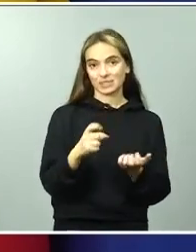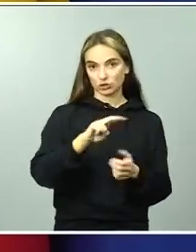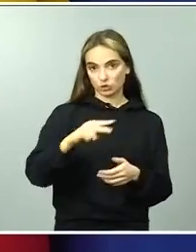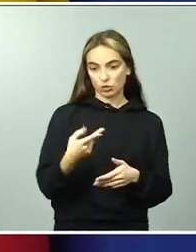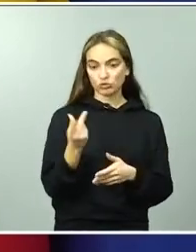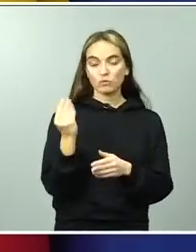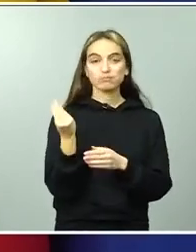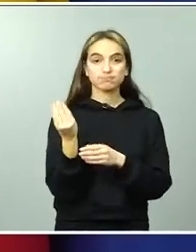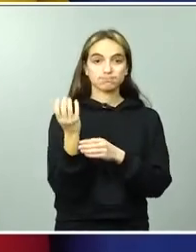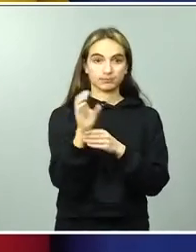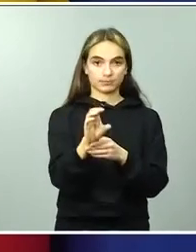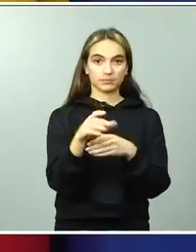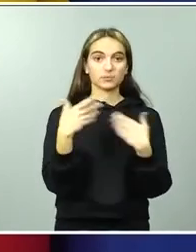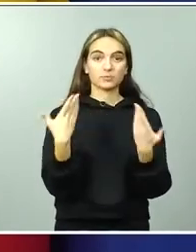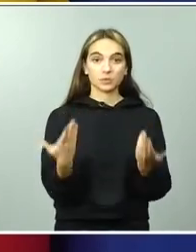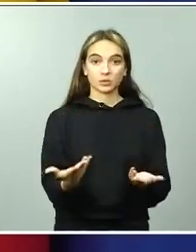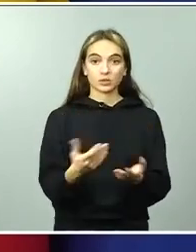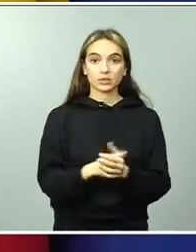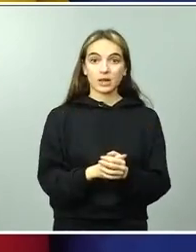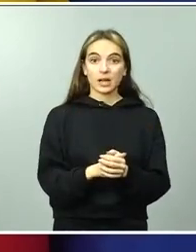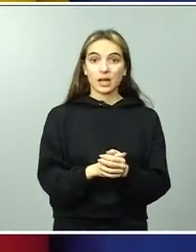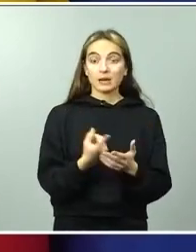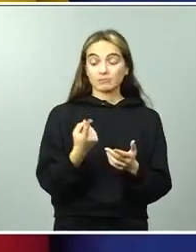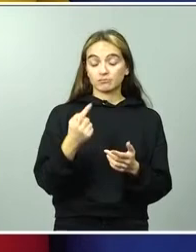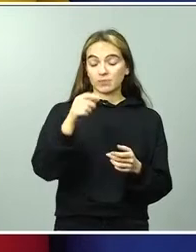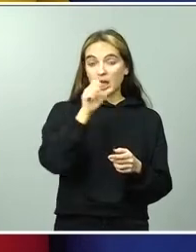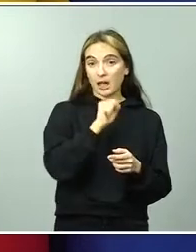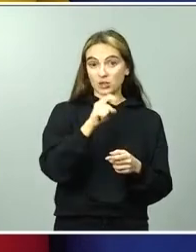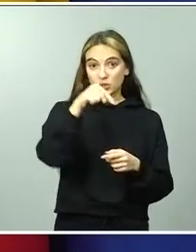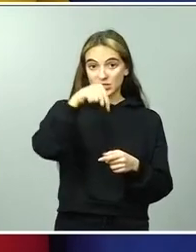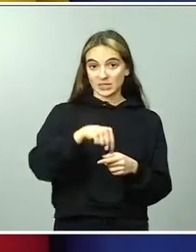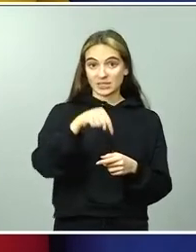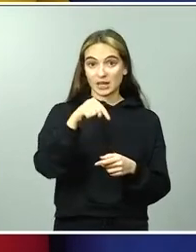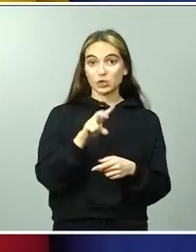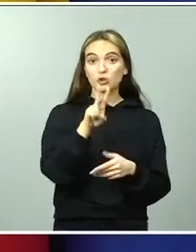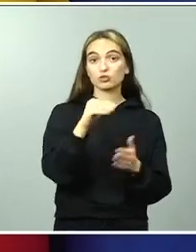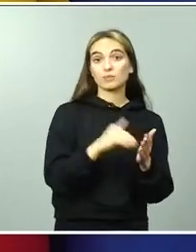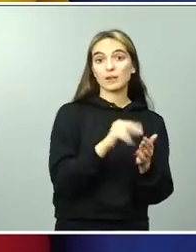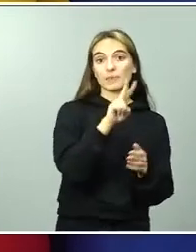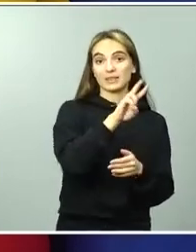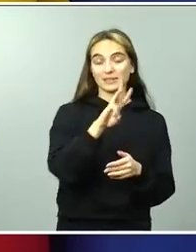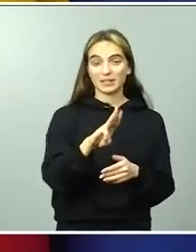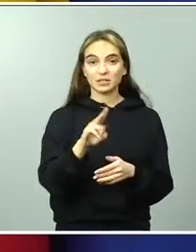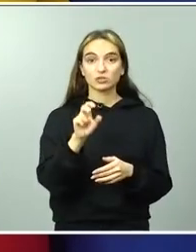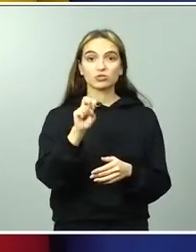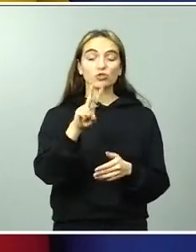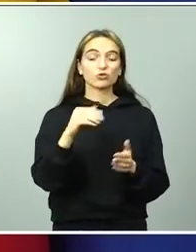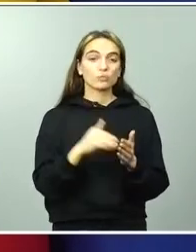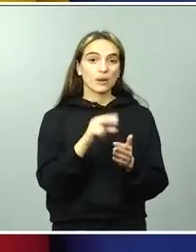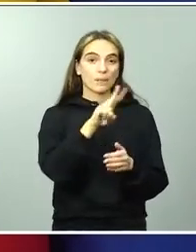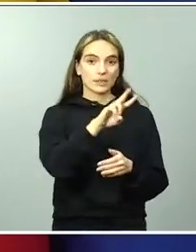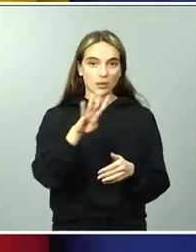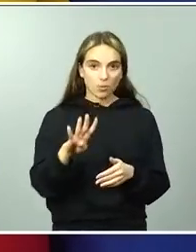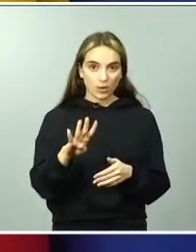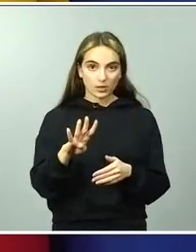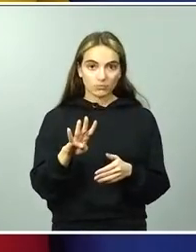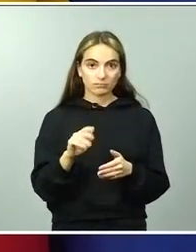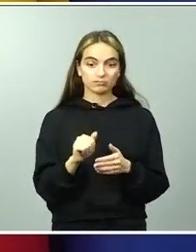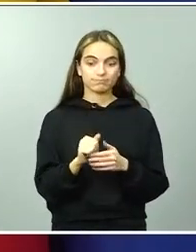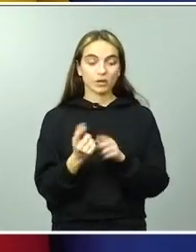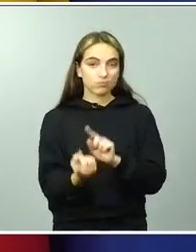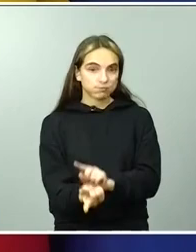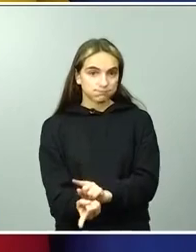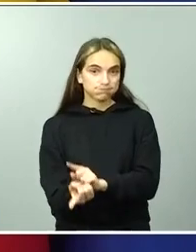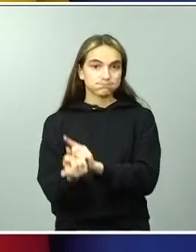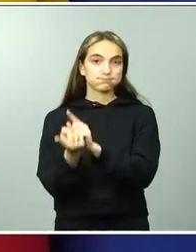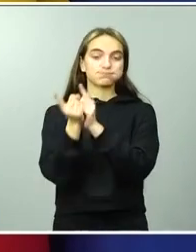el curso 2023-2024, van a recibir 2.500, es decir, de 1.600 a 2